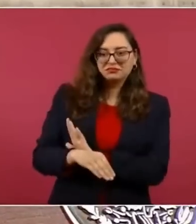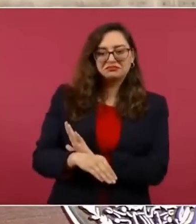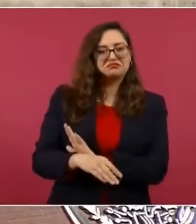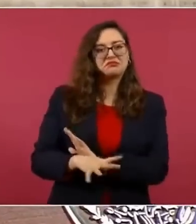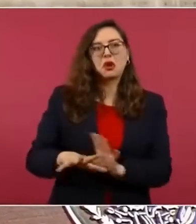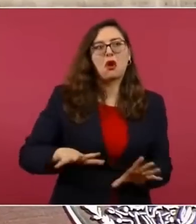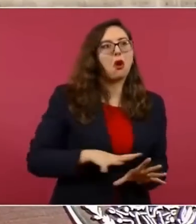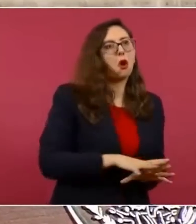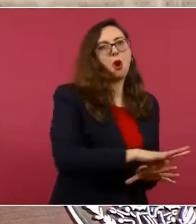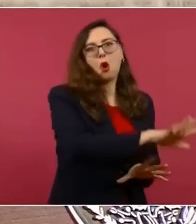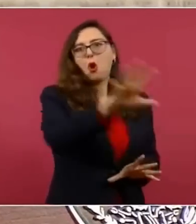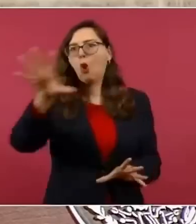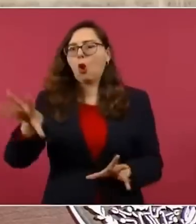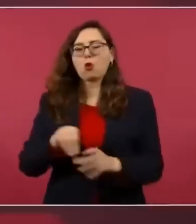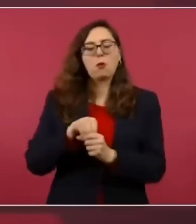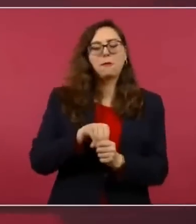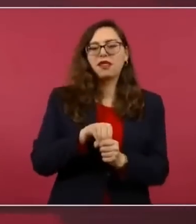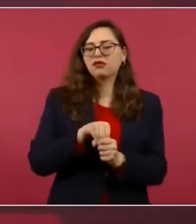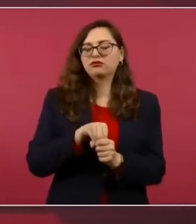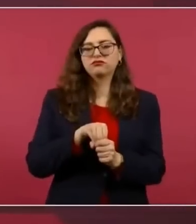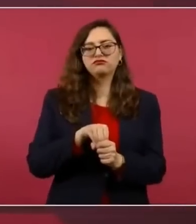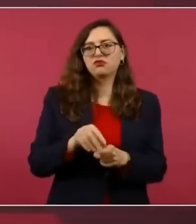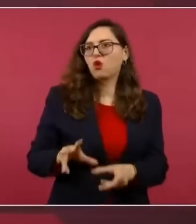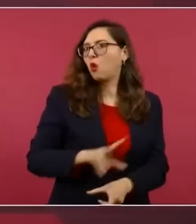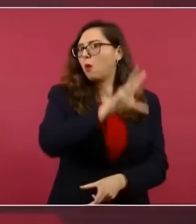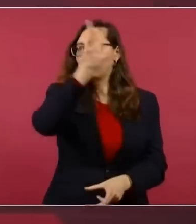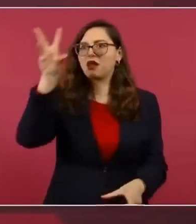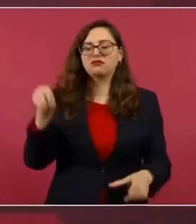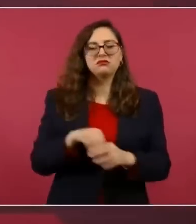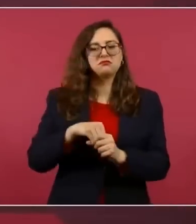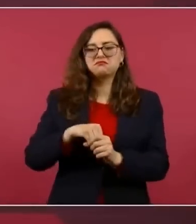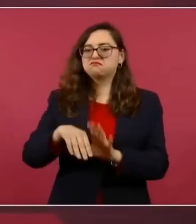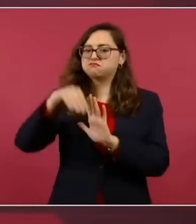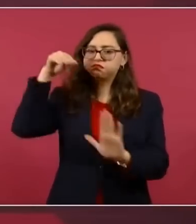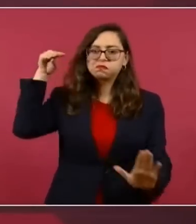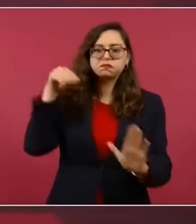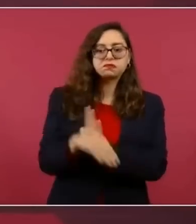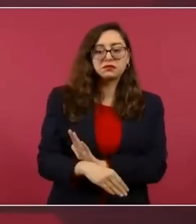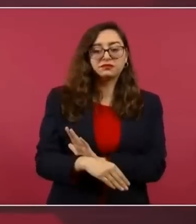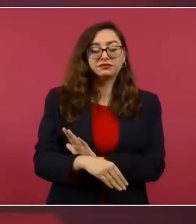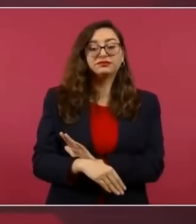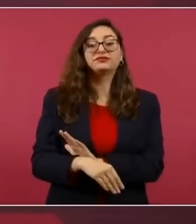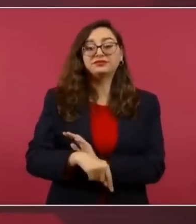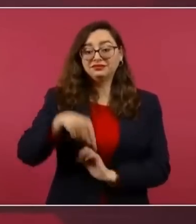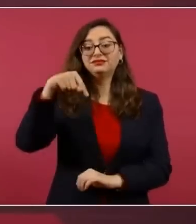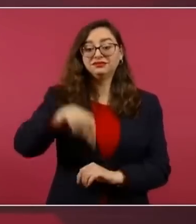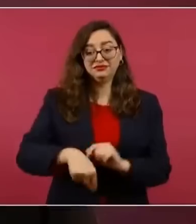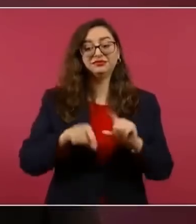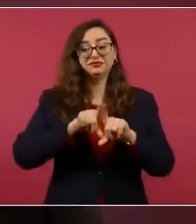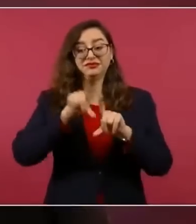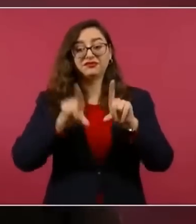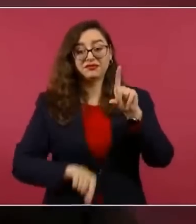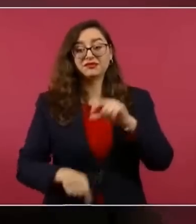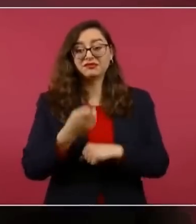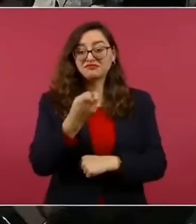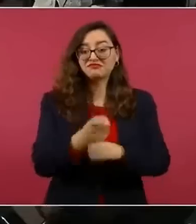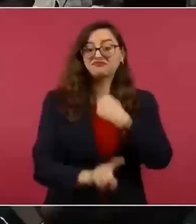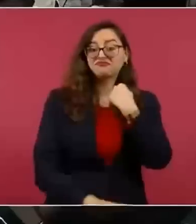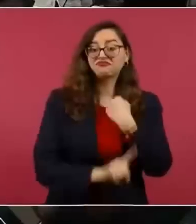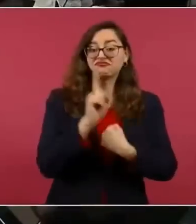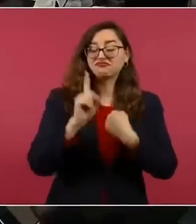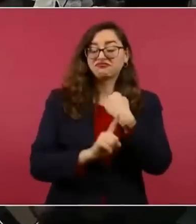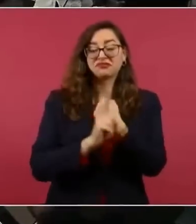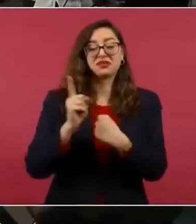los campos de la vida pública. Eso era lo que se padecía. ¿Y cómo se